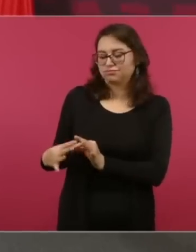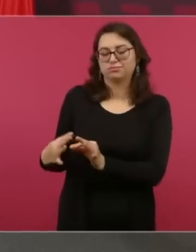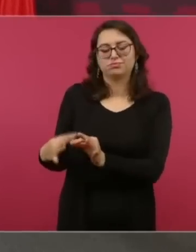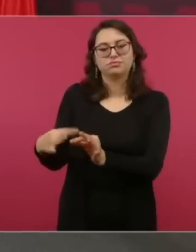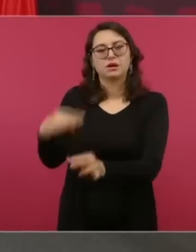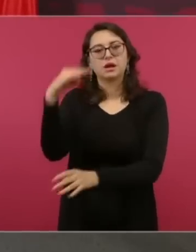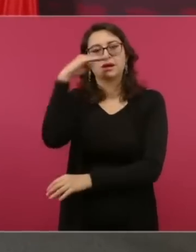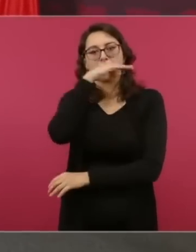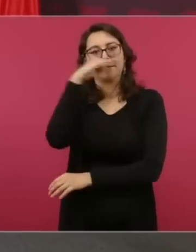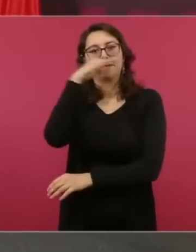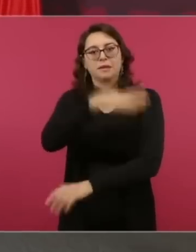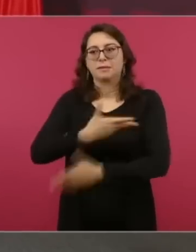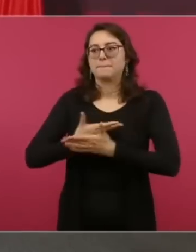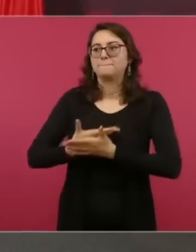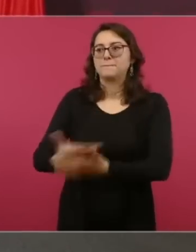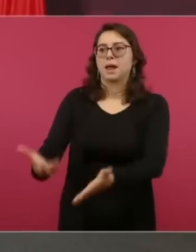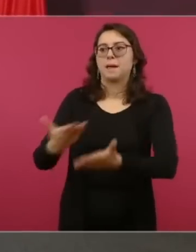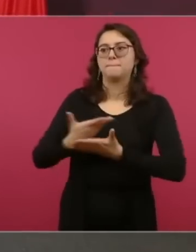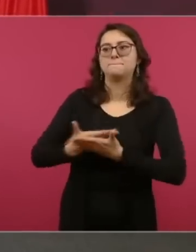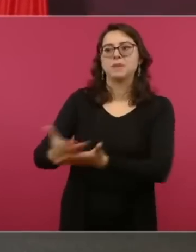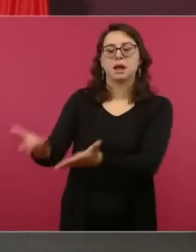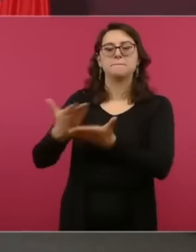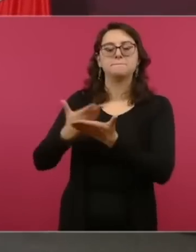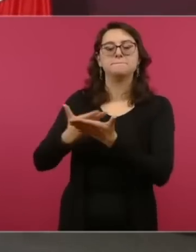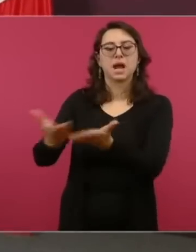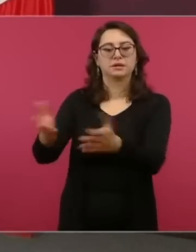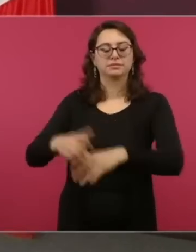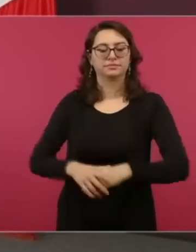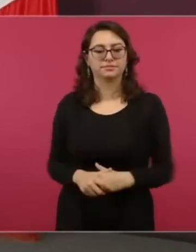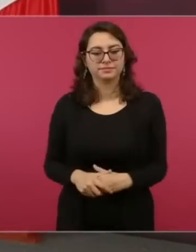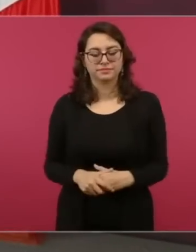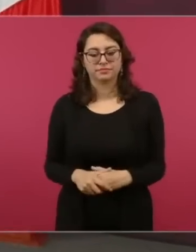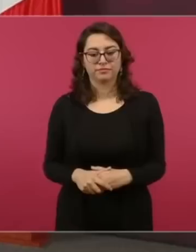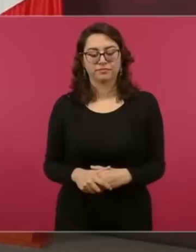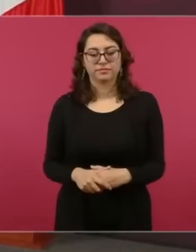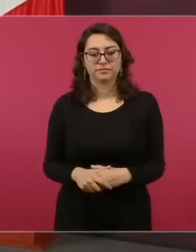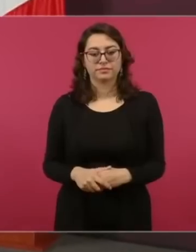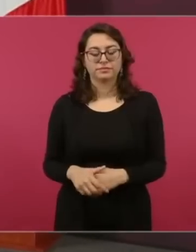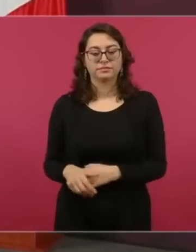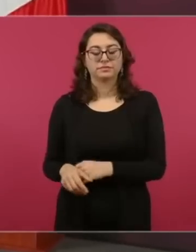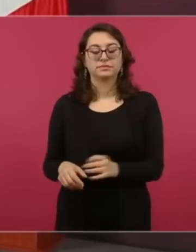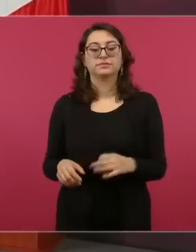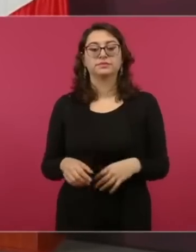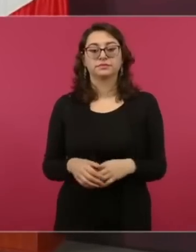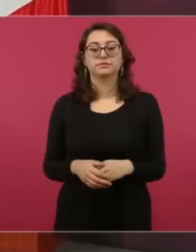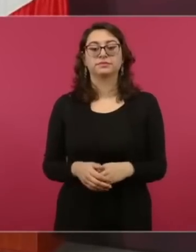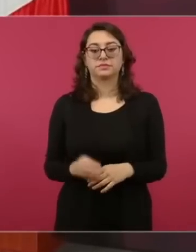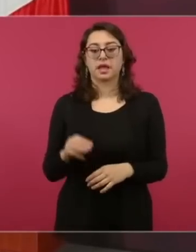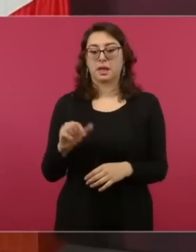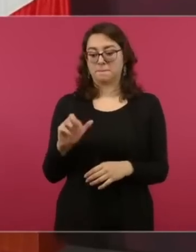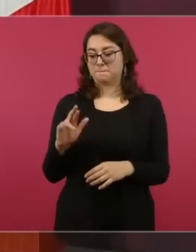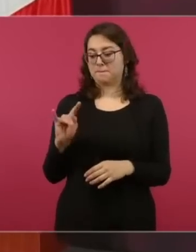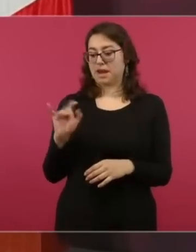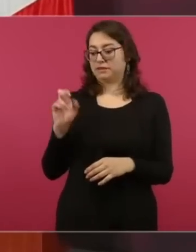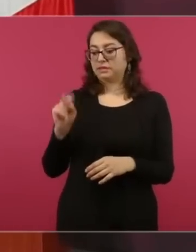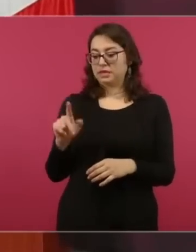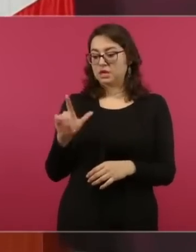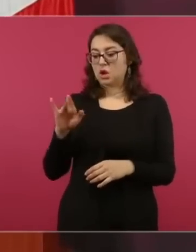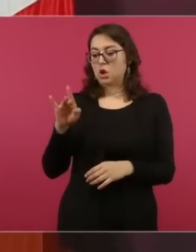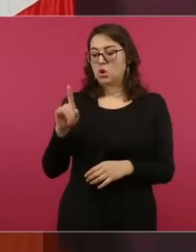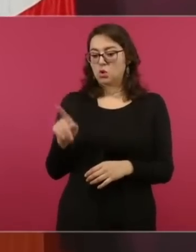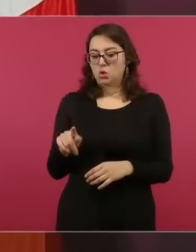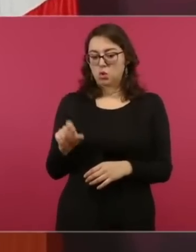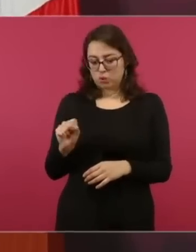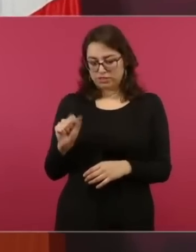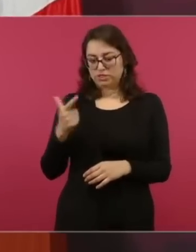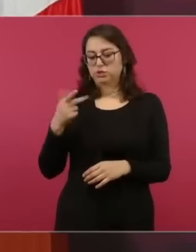de Libros de Texto Gratuito. Y sí, Martín Luis Guzmán fue el primer director de